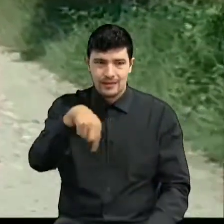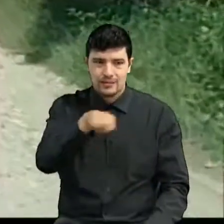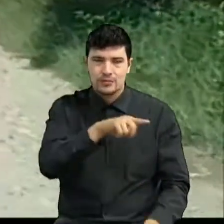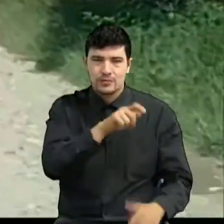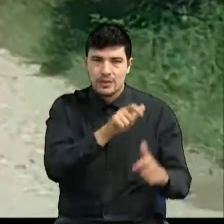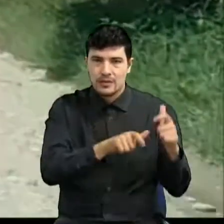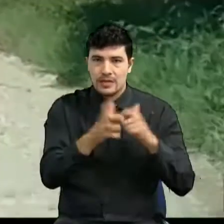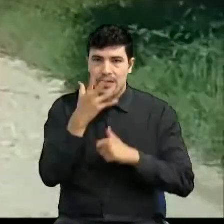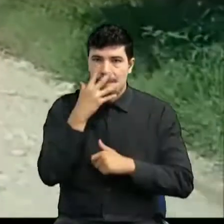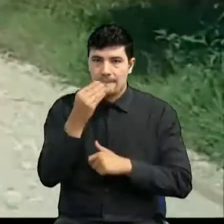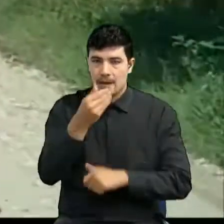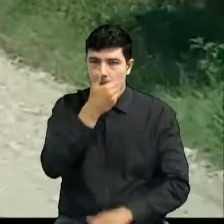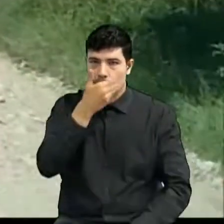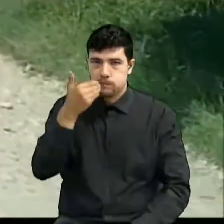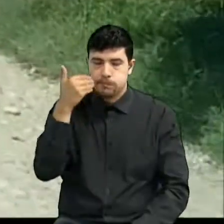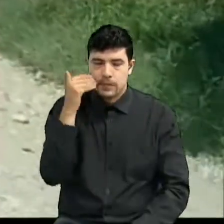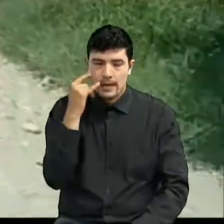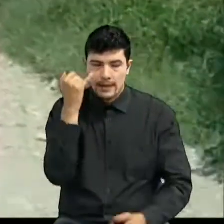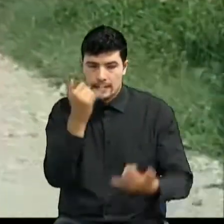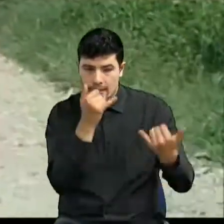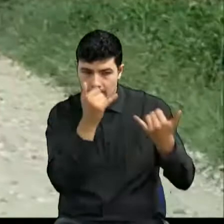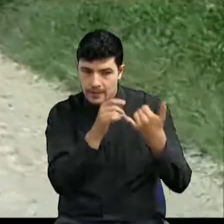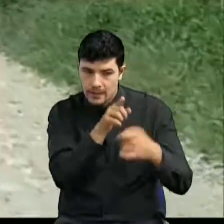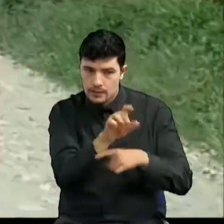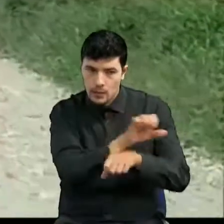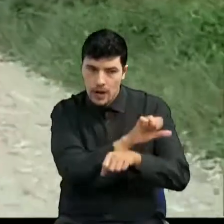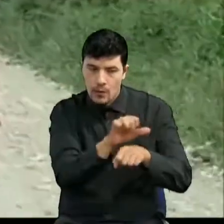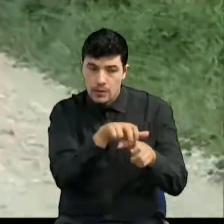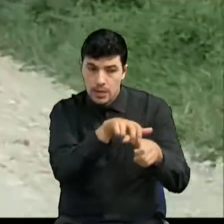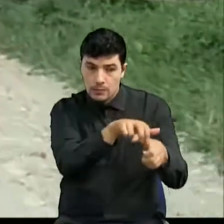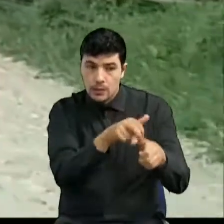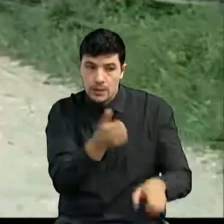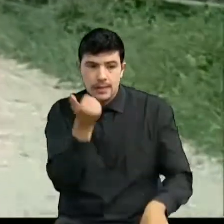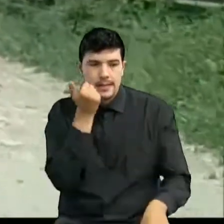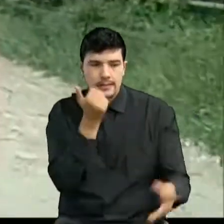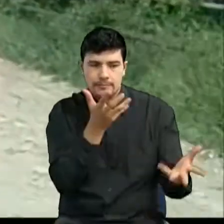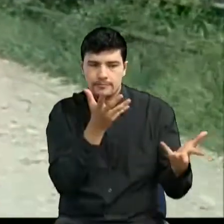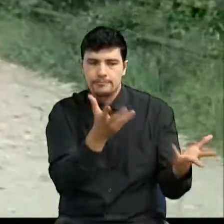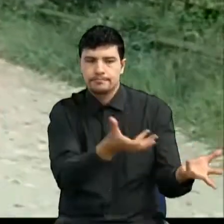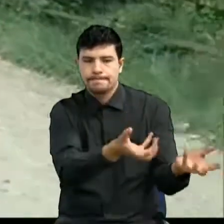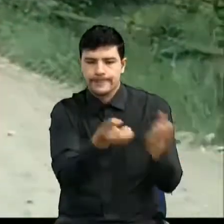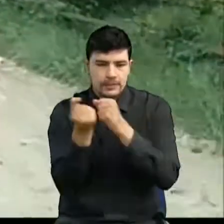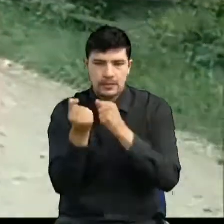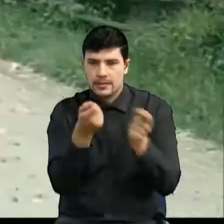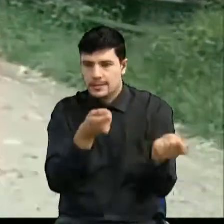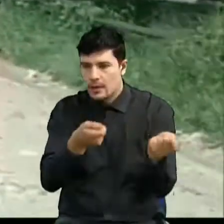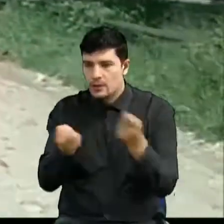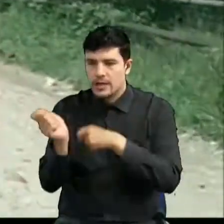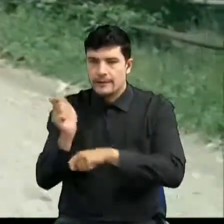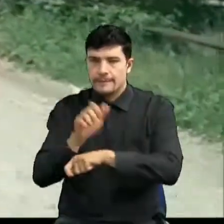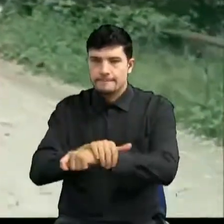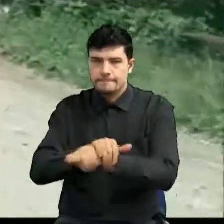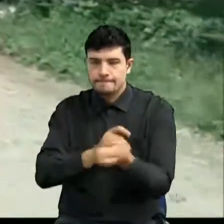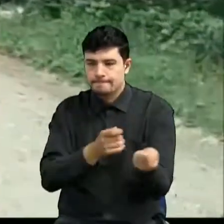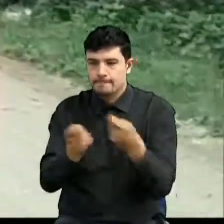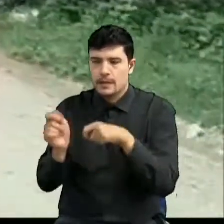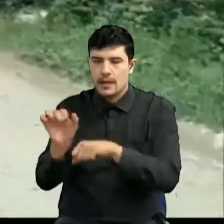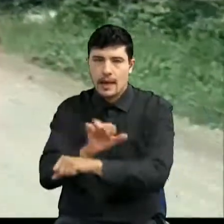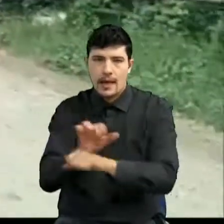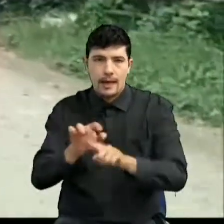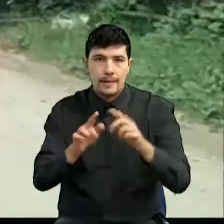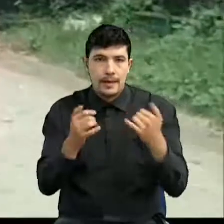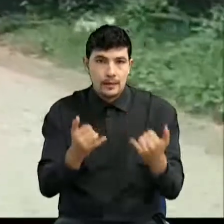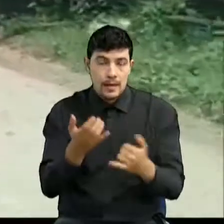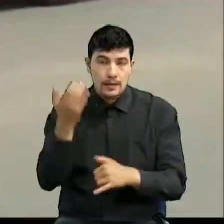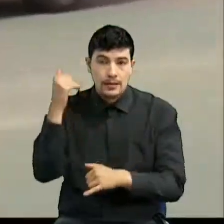para llevárselo con rumbo desconocido. Esta semana, en esa zona de norte de Santander, se han registrado similares hechos relacionados con el